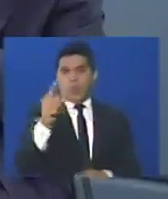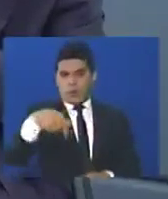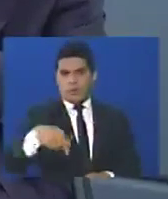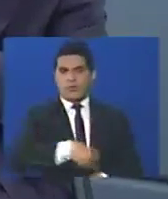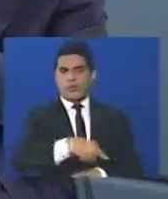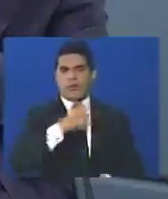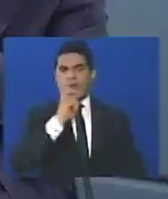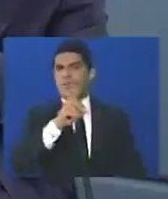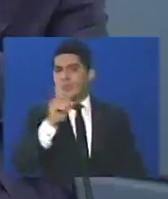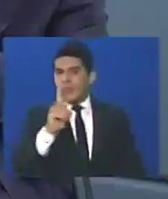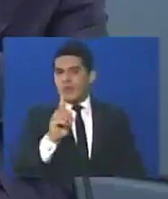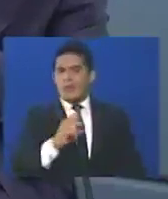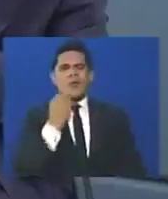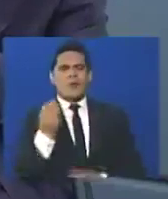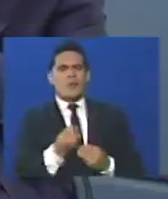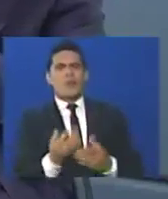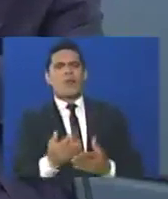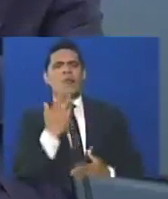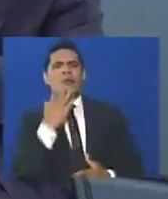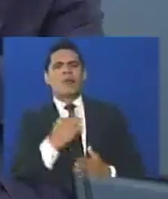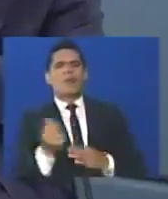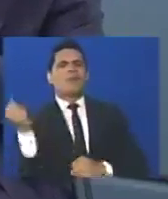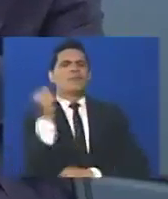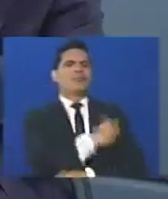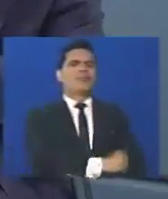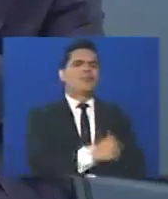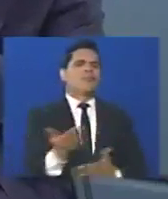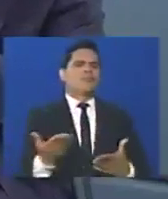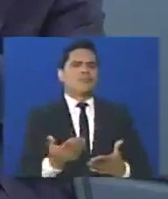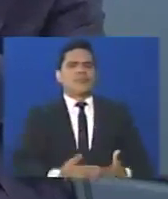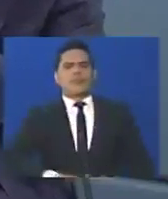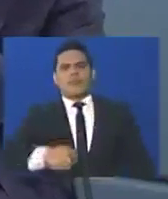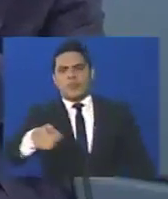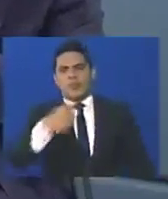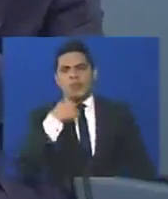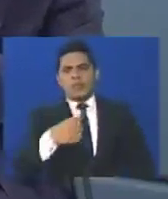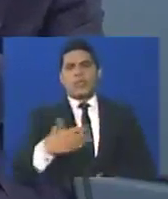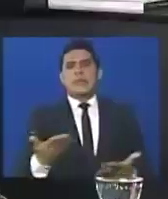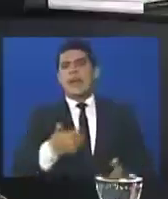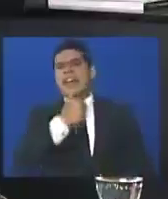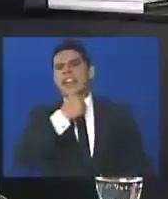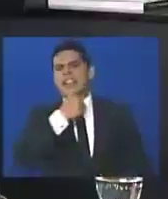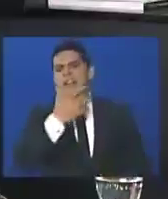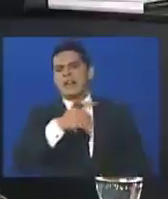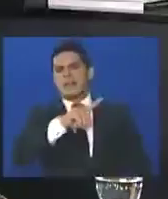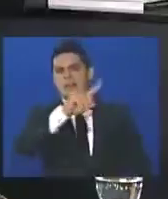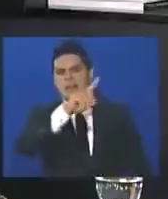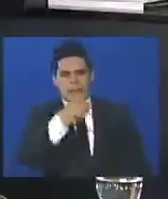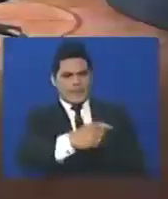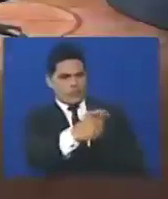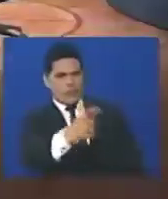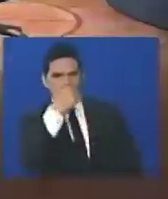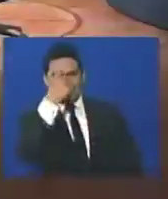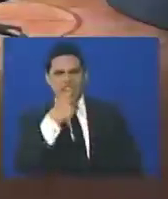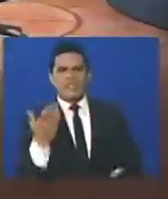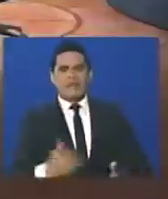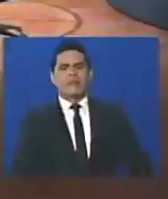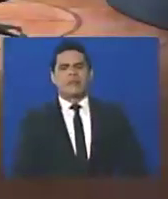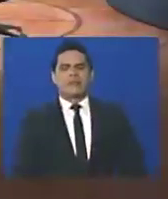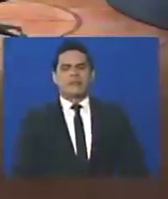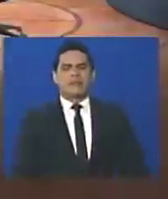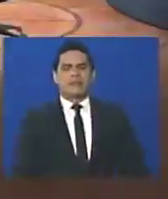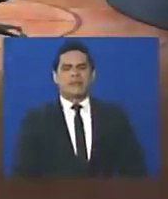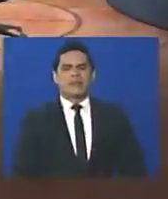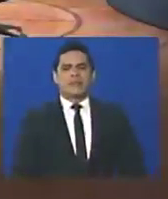ganándole al enemigo, venciendo al enemigo. ¿Pero a quién le demandas tu seriedad? Bueno, primero a todos nosotros, pero en